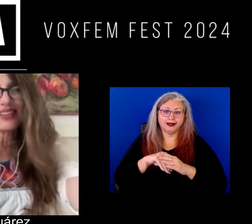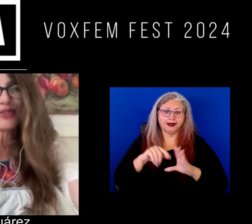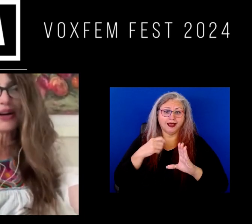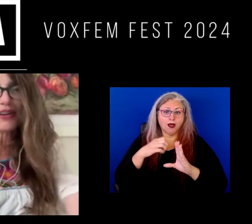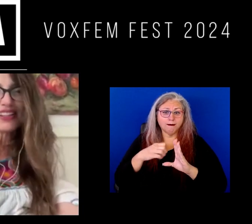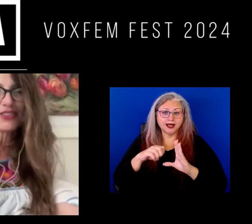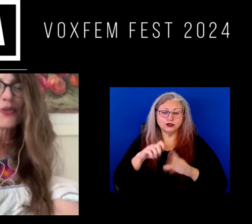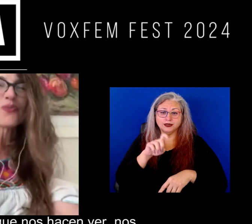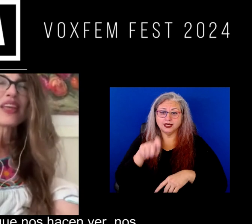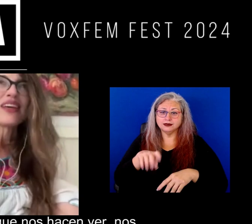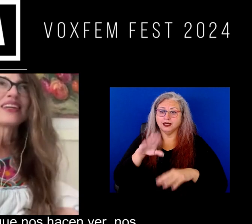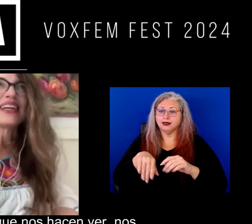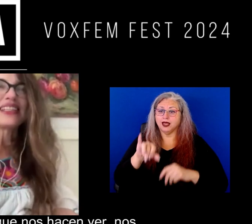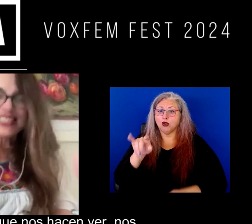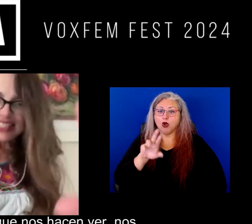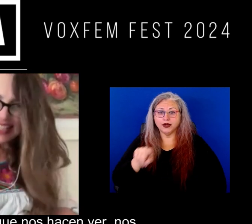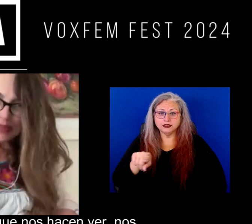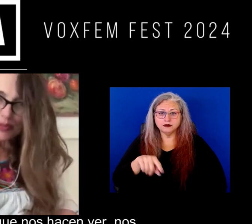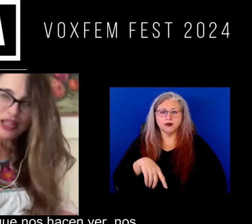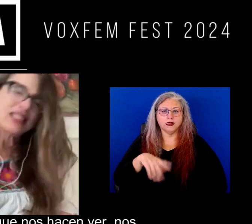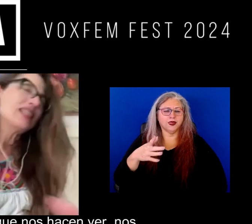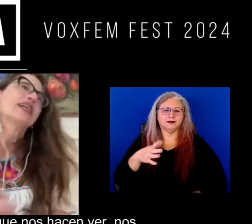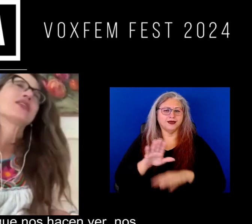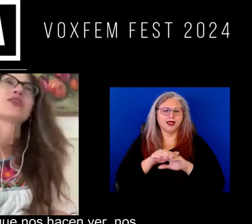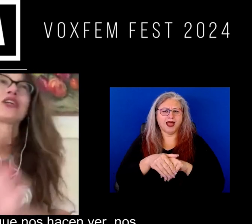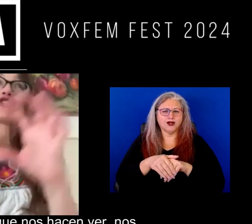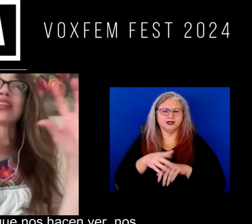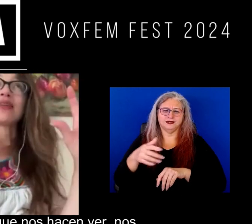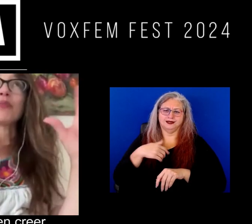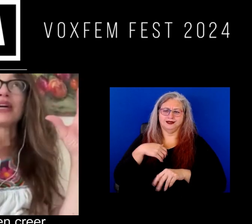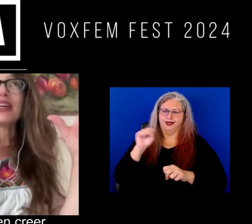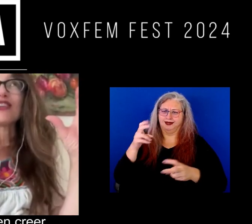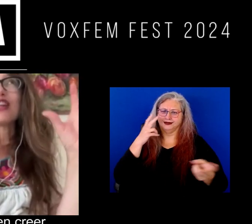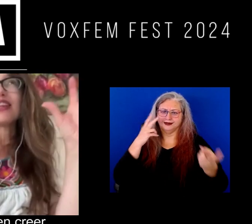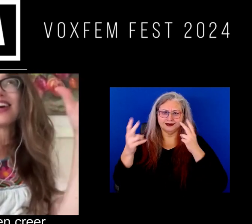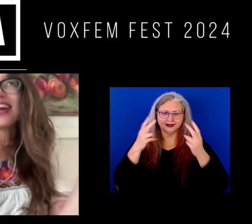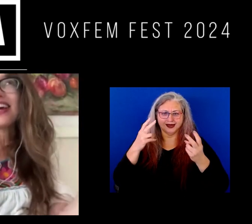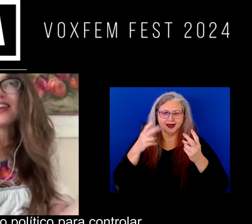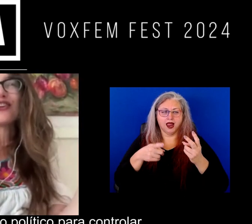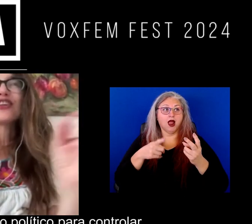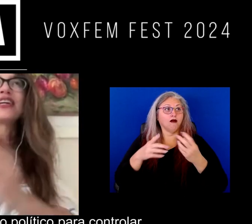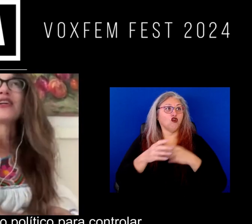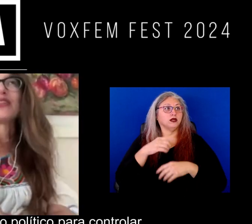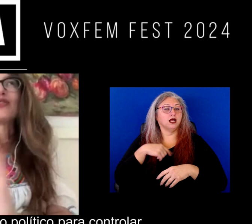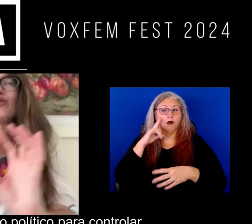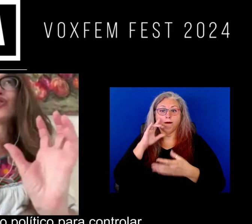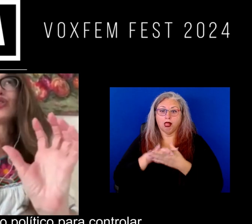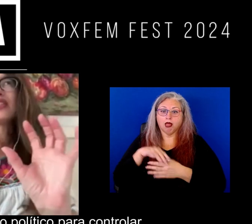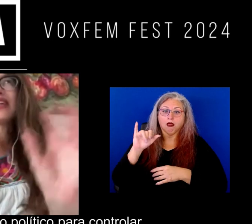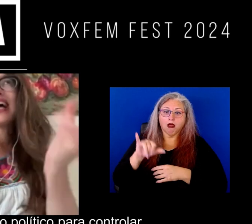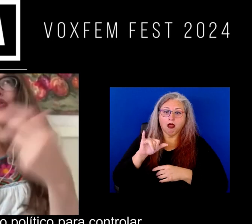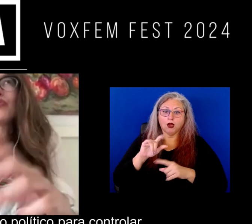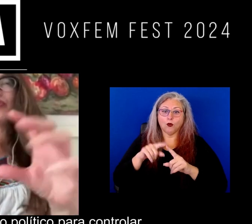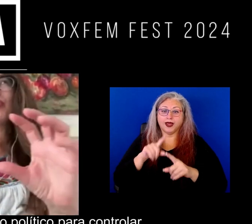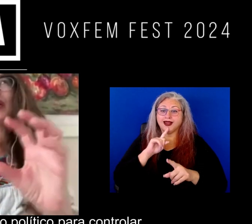Texas y que en Ciudad Juárez ¿no? esas hipocresías ¿no? que nos hacen ver nos hacen creer ¿no? cuando todo